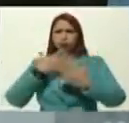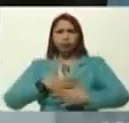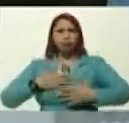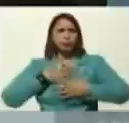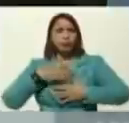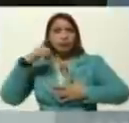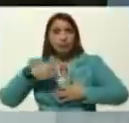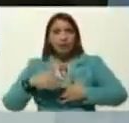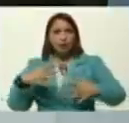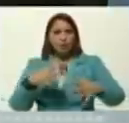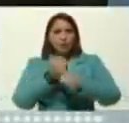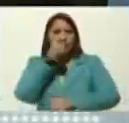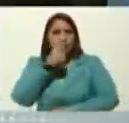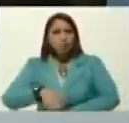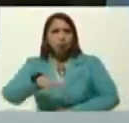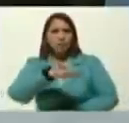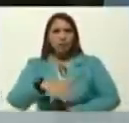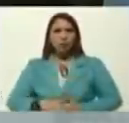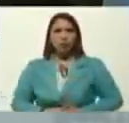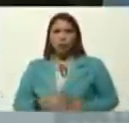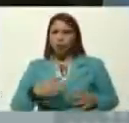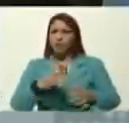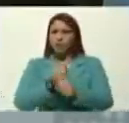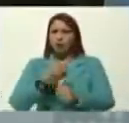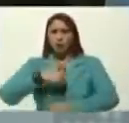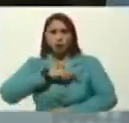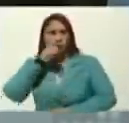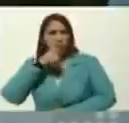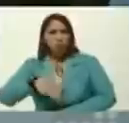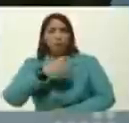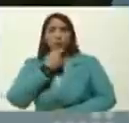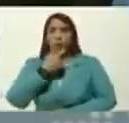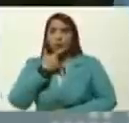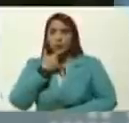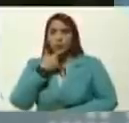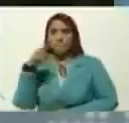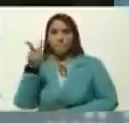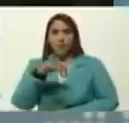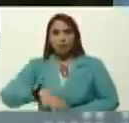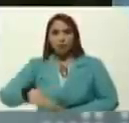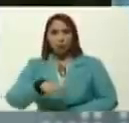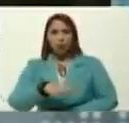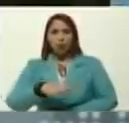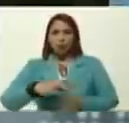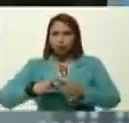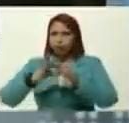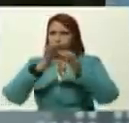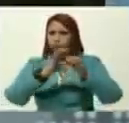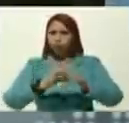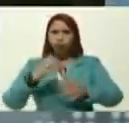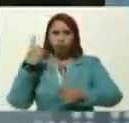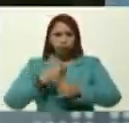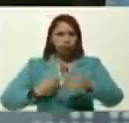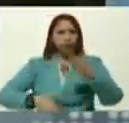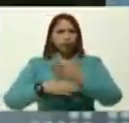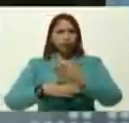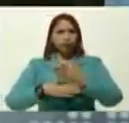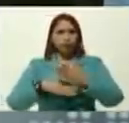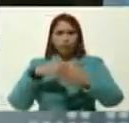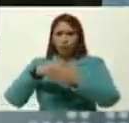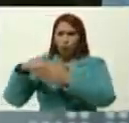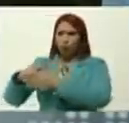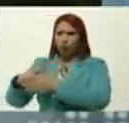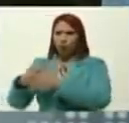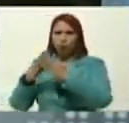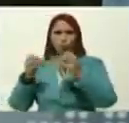es confiar en el pueblo, confiamos en ese pueblo hermoso, de Venezuela, vamos a unirnos, y vamos a votar, que